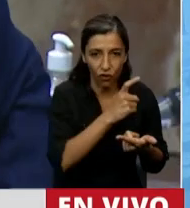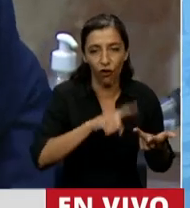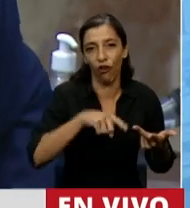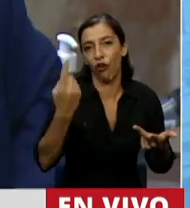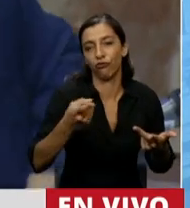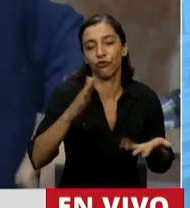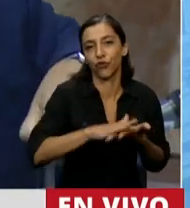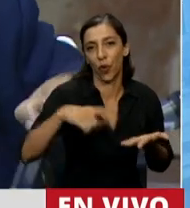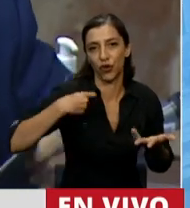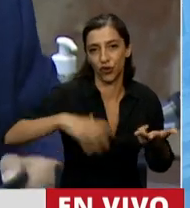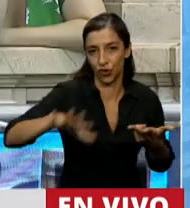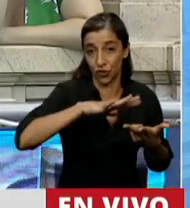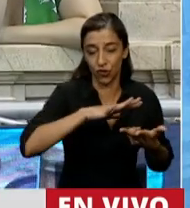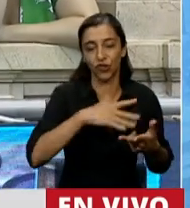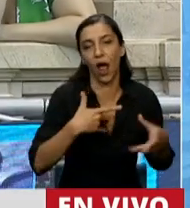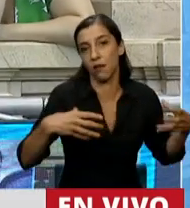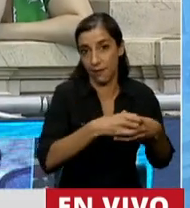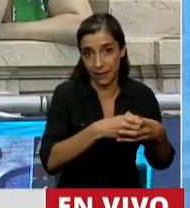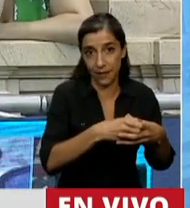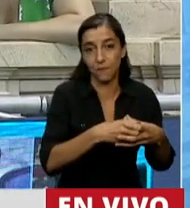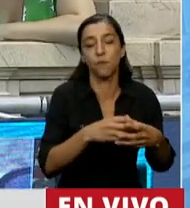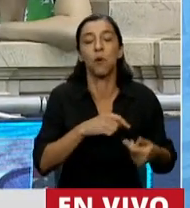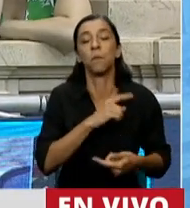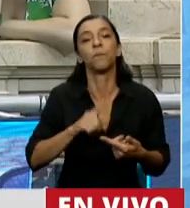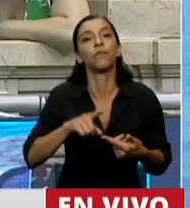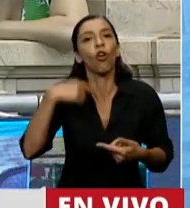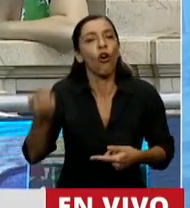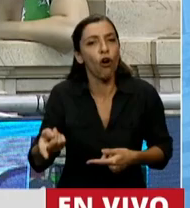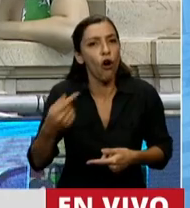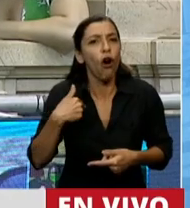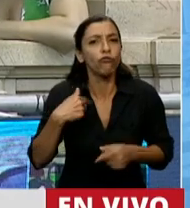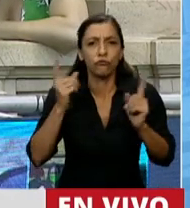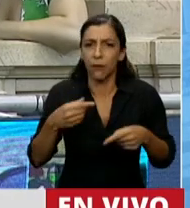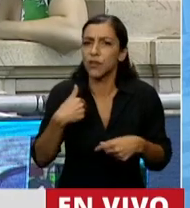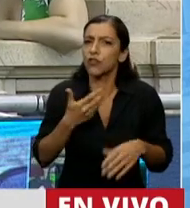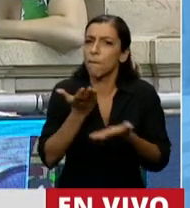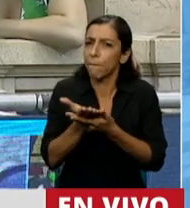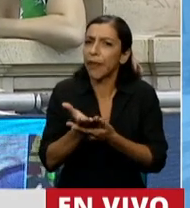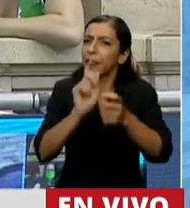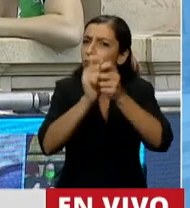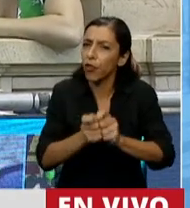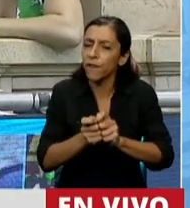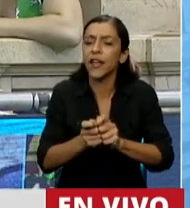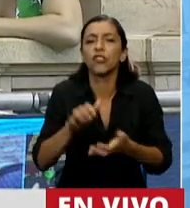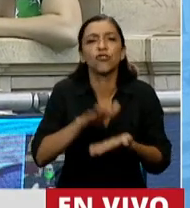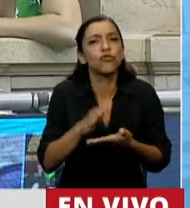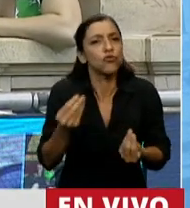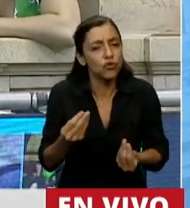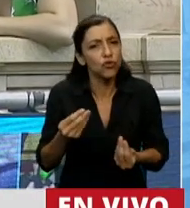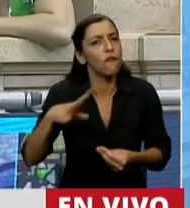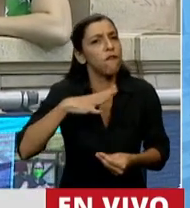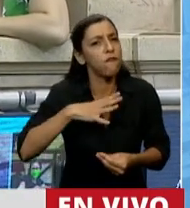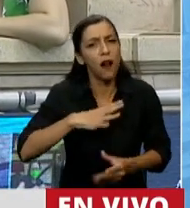lo social. Otra de las causales y también bien centrales que objeté desde el comienzo y pedirse modifique es la falta de